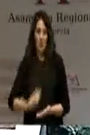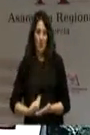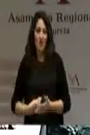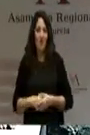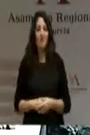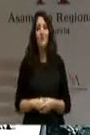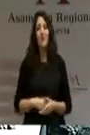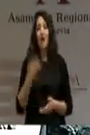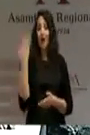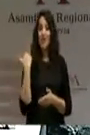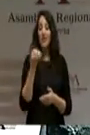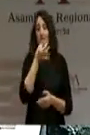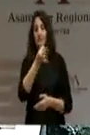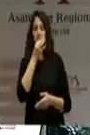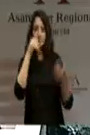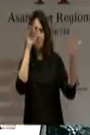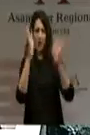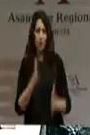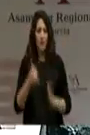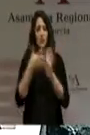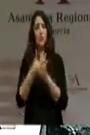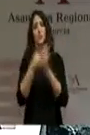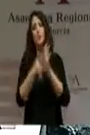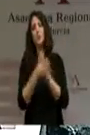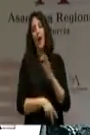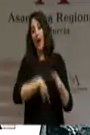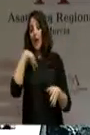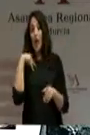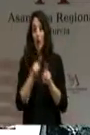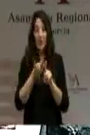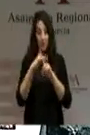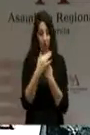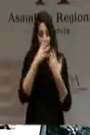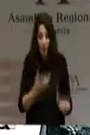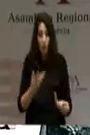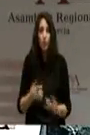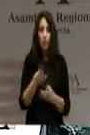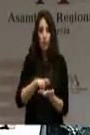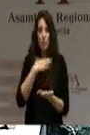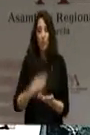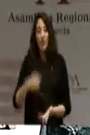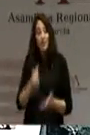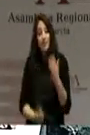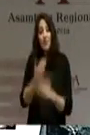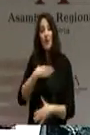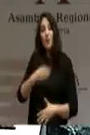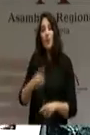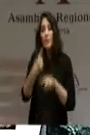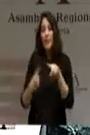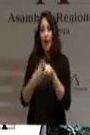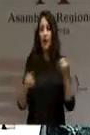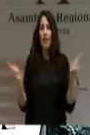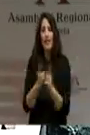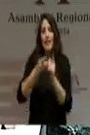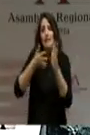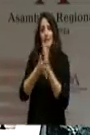dibujó apenas con trazo grueso, la situación regional. Esta mañana podría dedicar la media hora que tengo a hacer un análisis exhaustivo